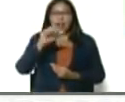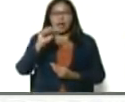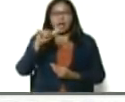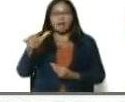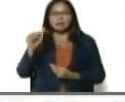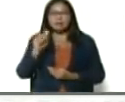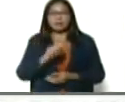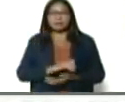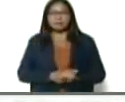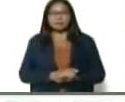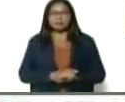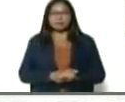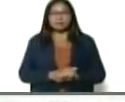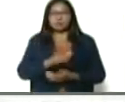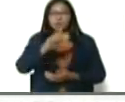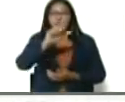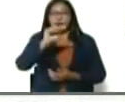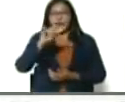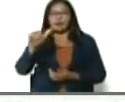de los Laya de la Guaira,